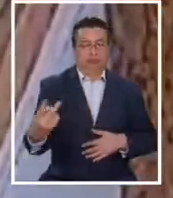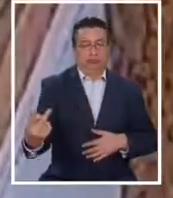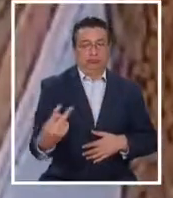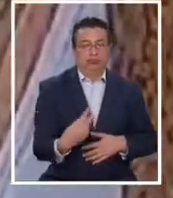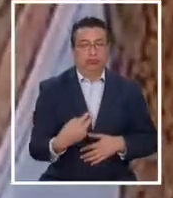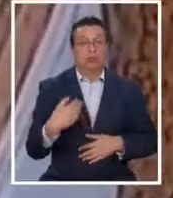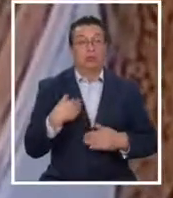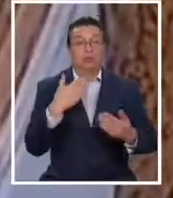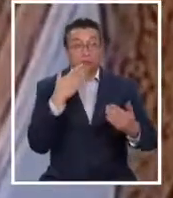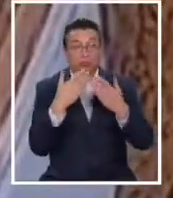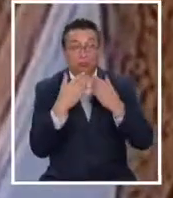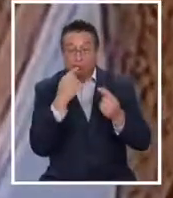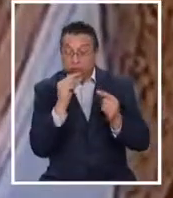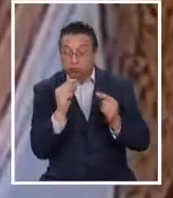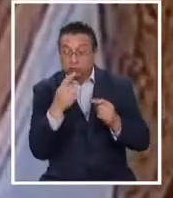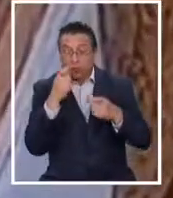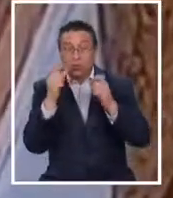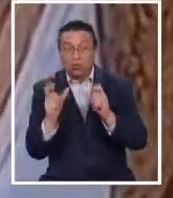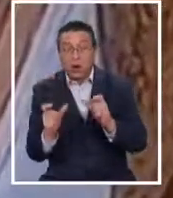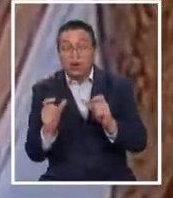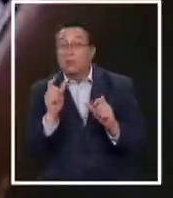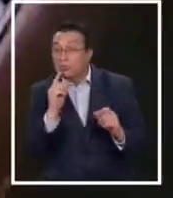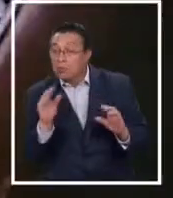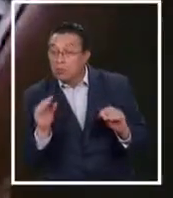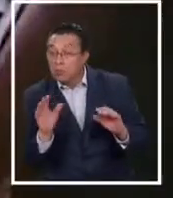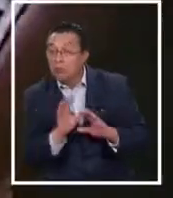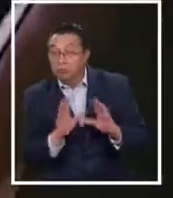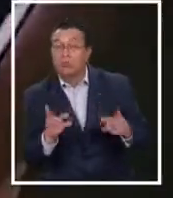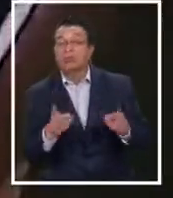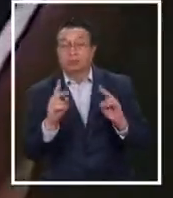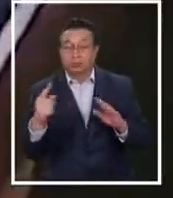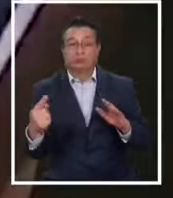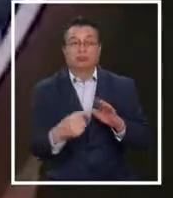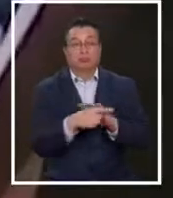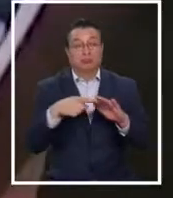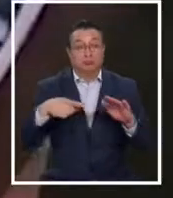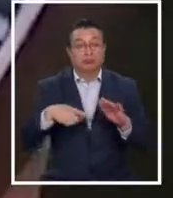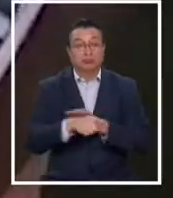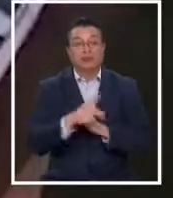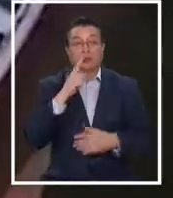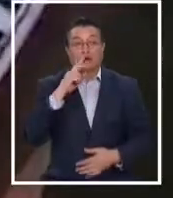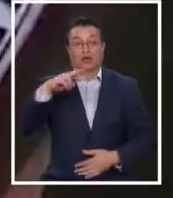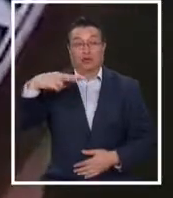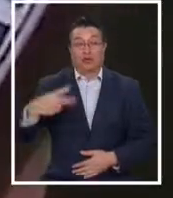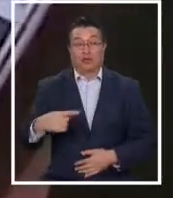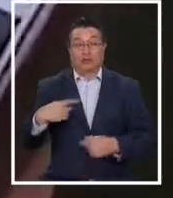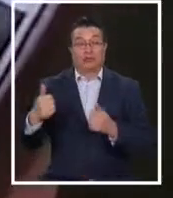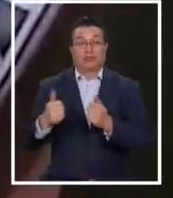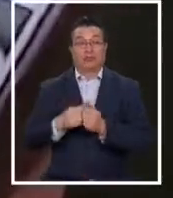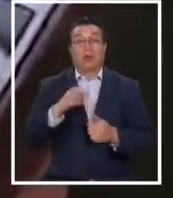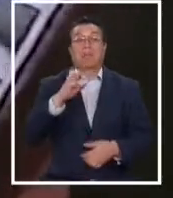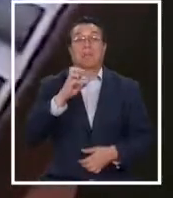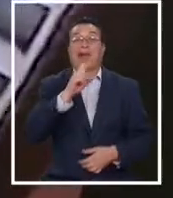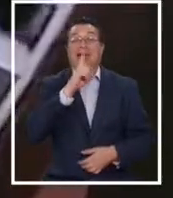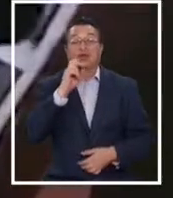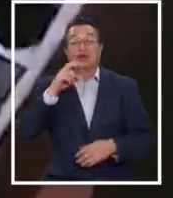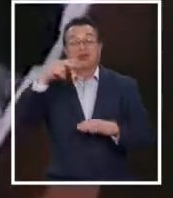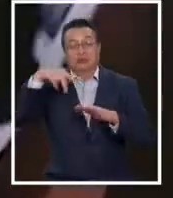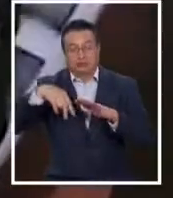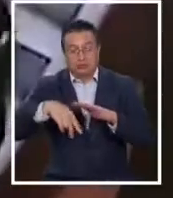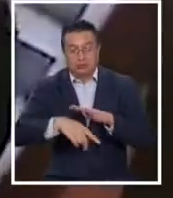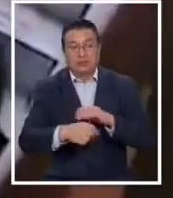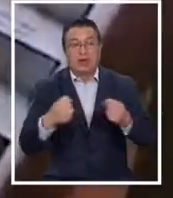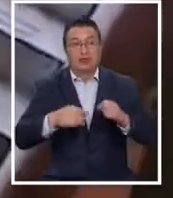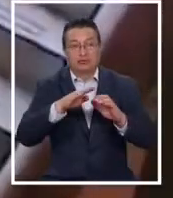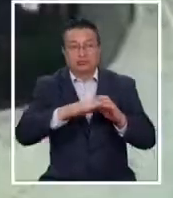Una conversación breve con el conserje antes de entrar. Dentro del condominio se sumó el propietario, recorrieron patio, subterráneo y